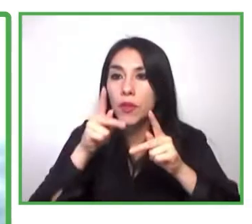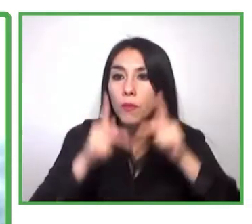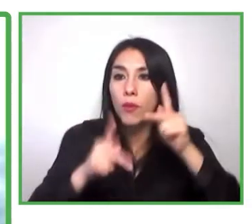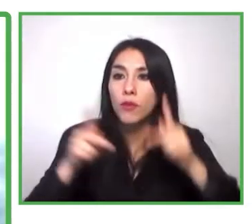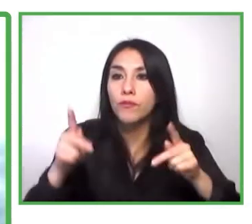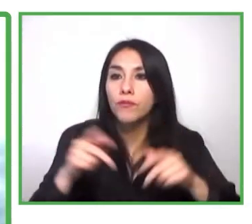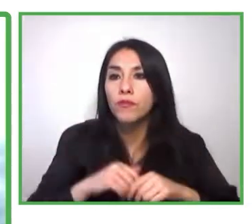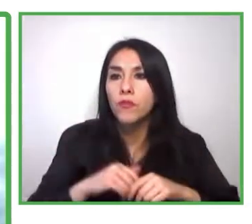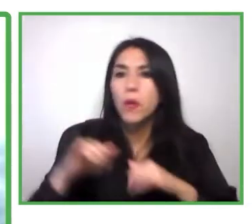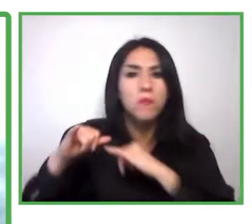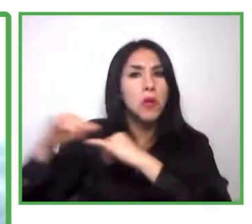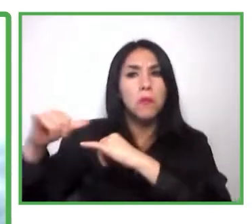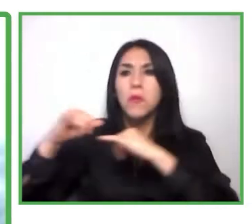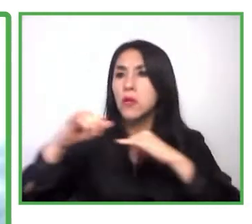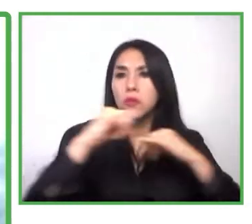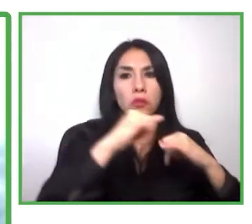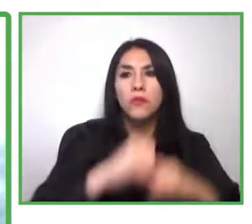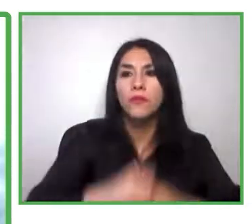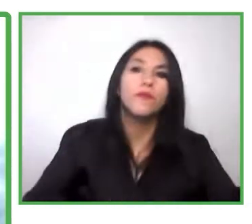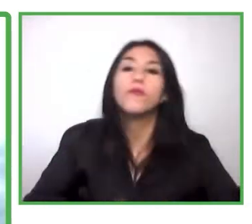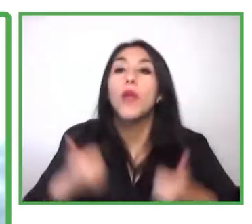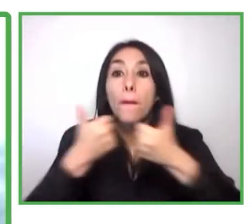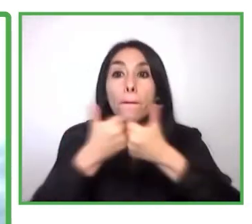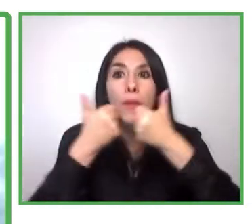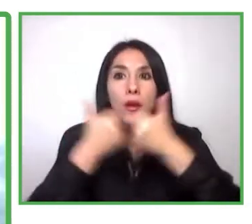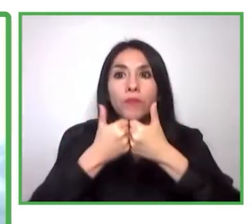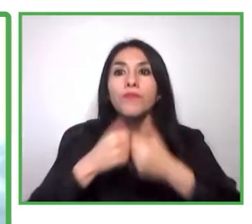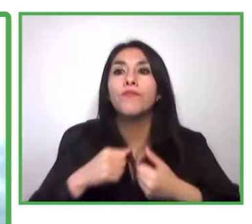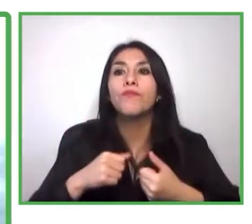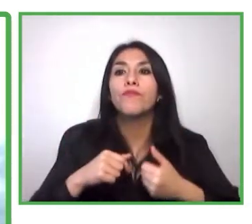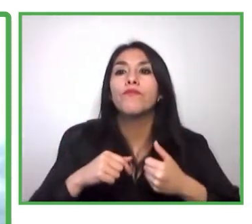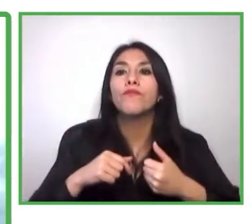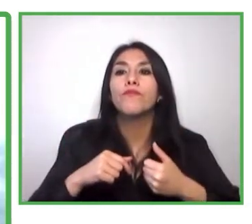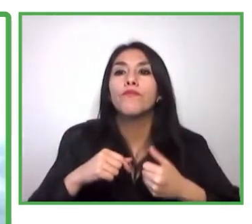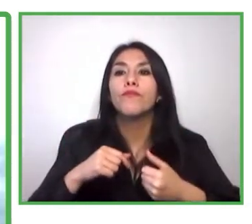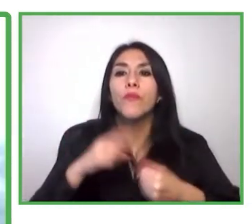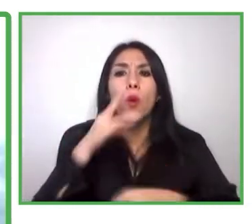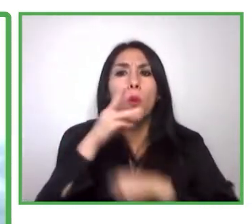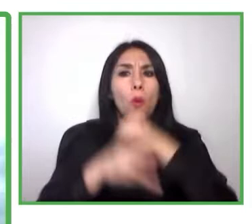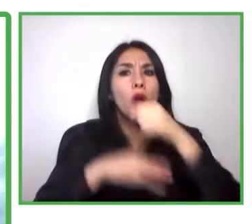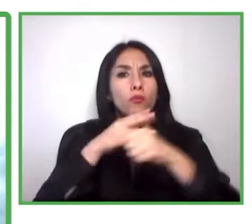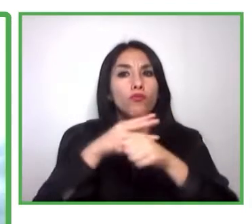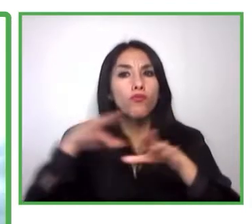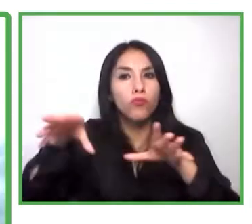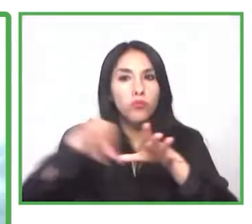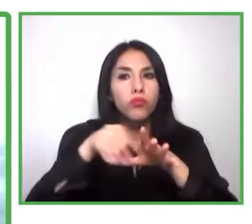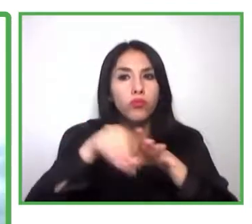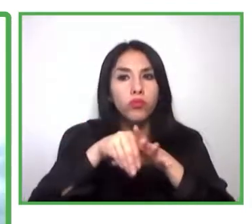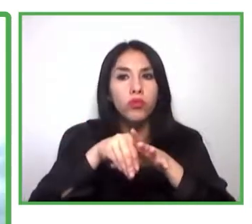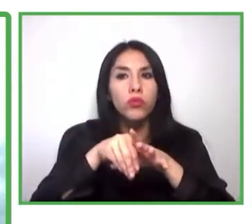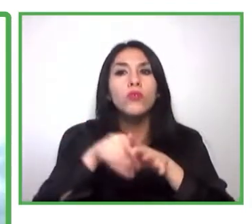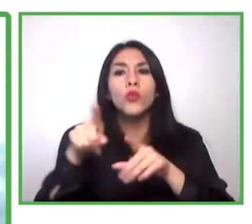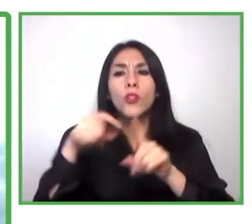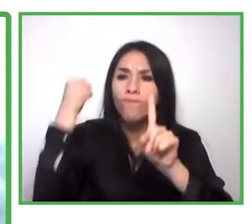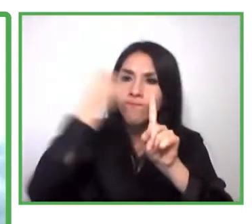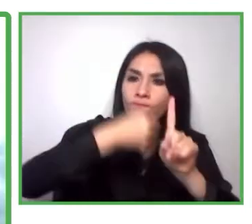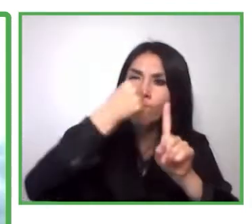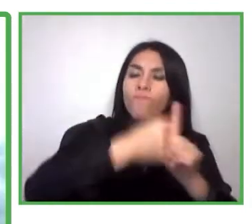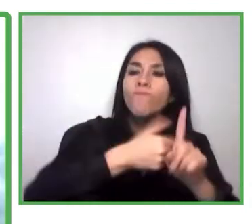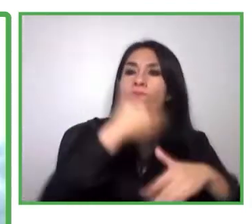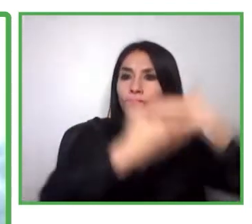y que esto hace que día a día esto vaya siendo una realidad. En este sentido, el contexto